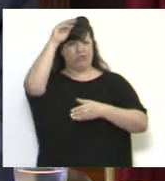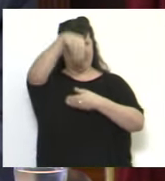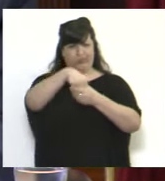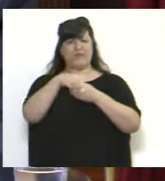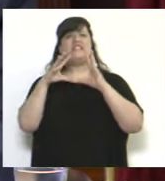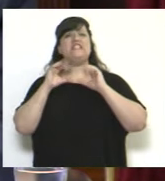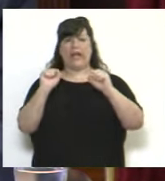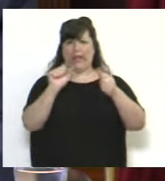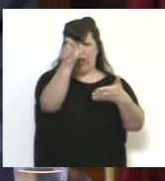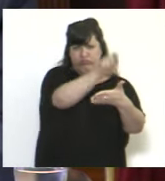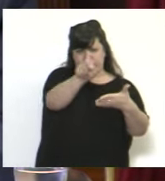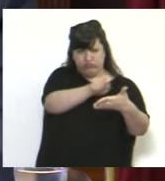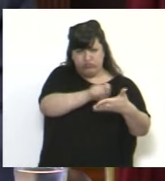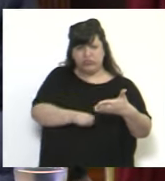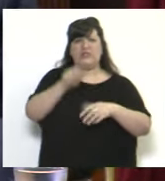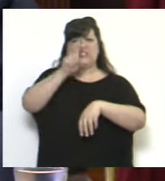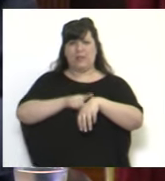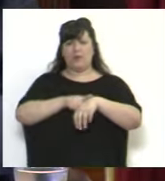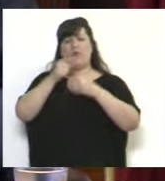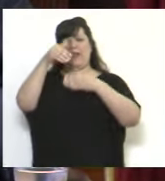por Secretaría. Tiempo.